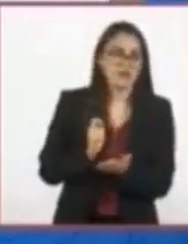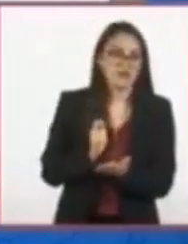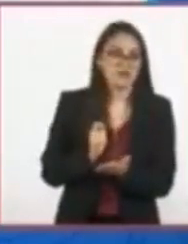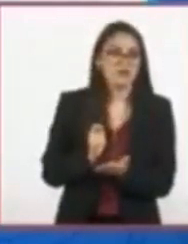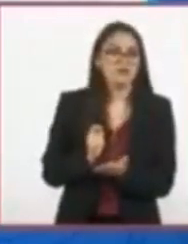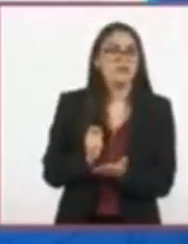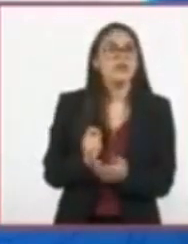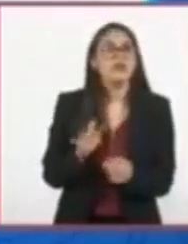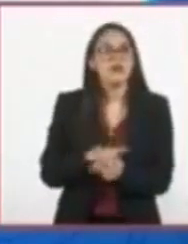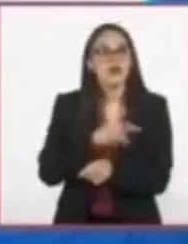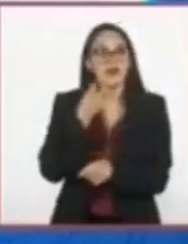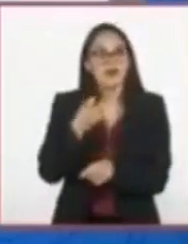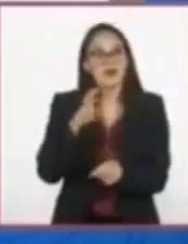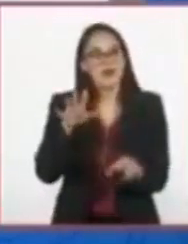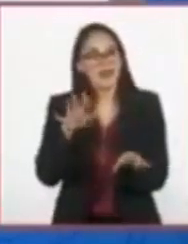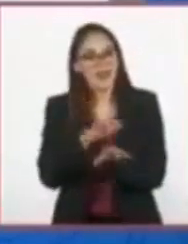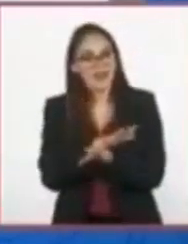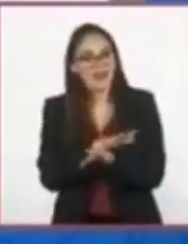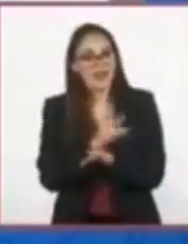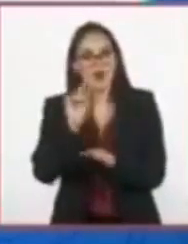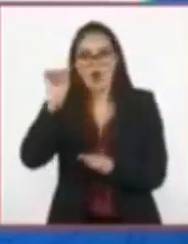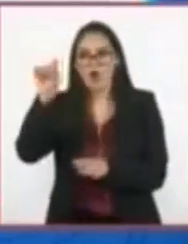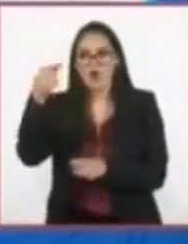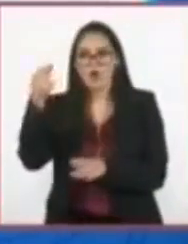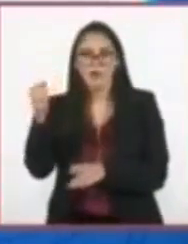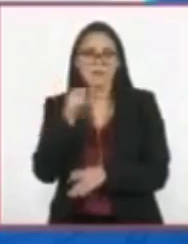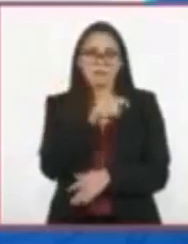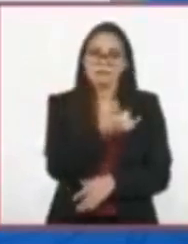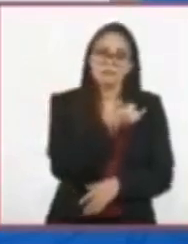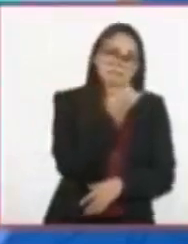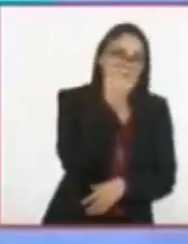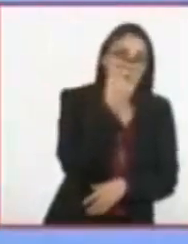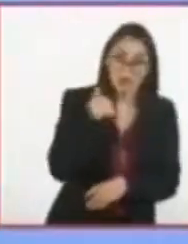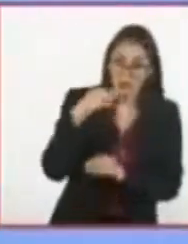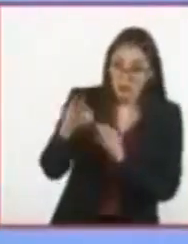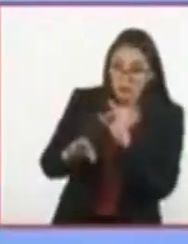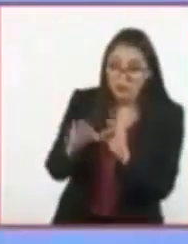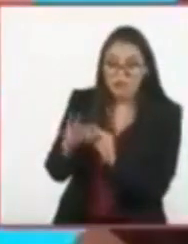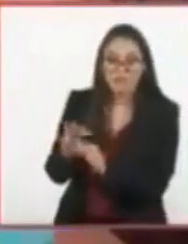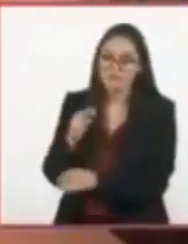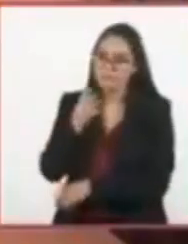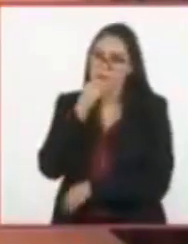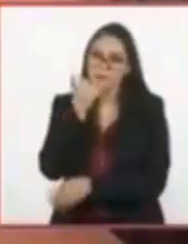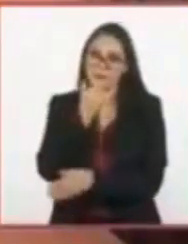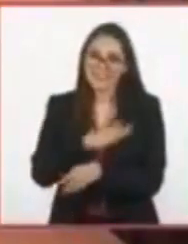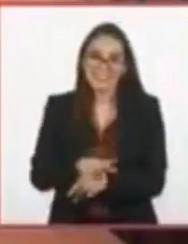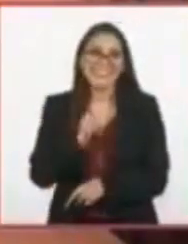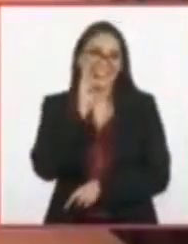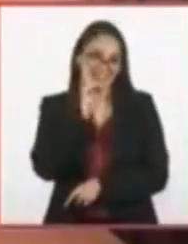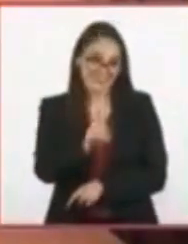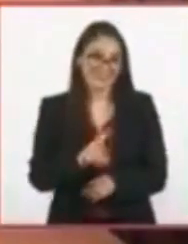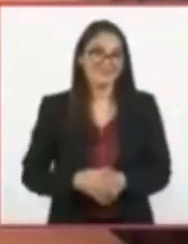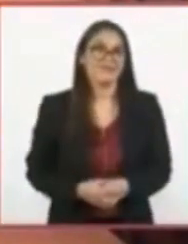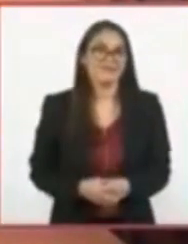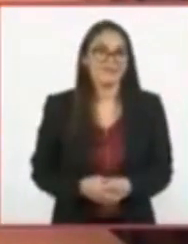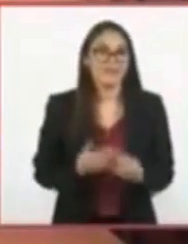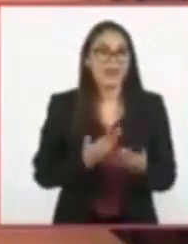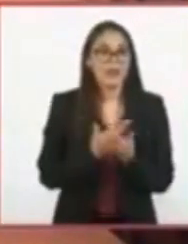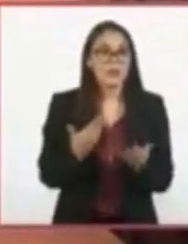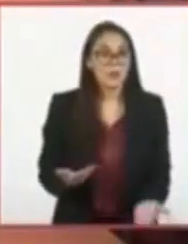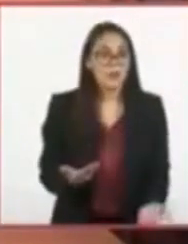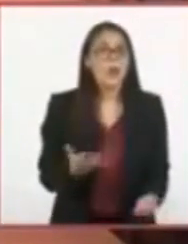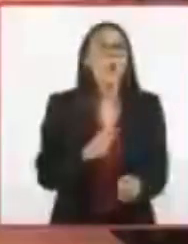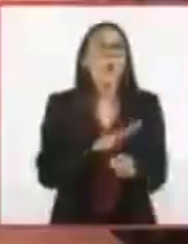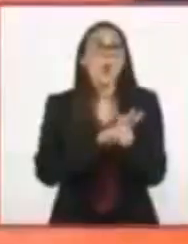cambió, quedó. Perdón, imposible que cumpla su condena. ¡Ha llegado la hora esperada!